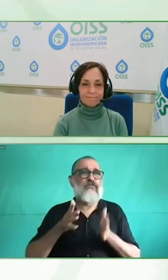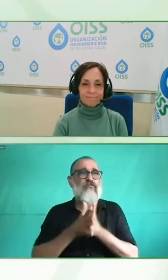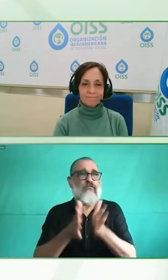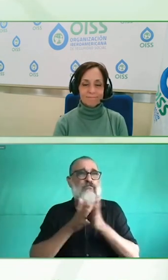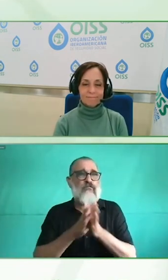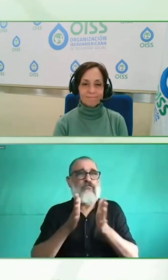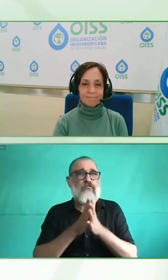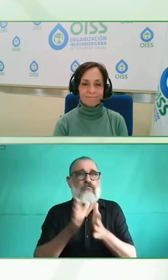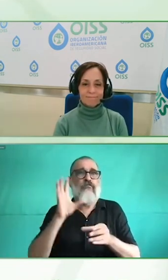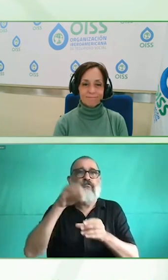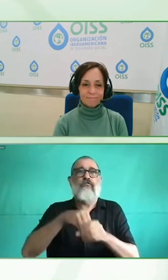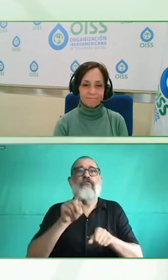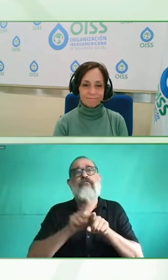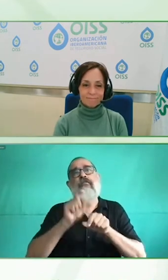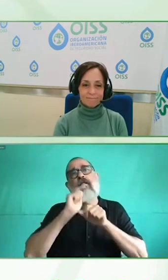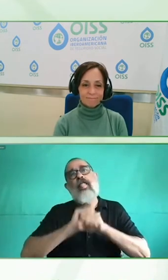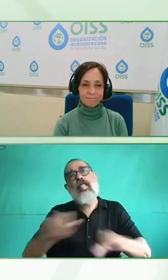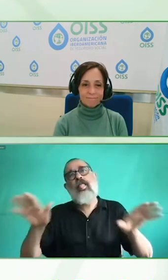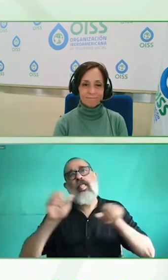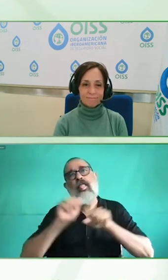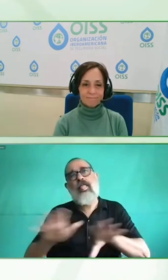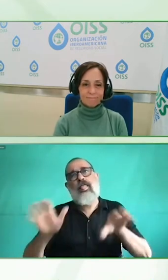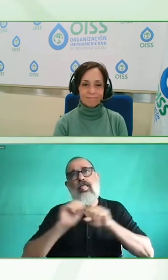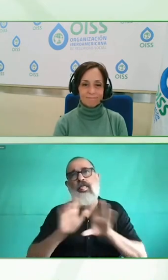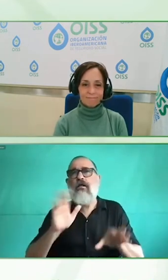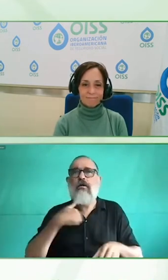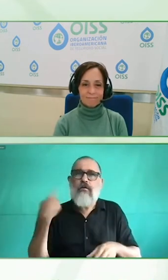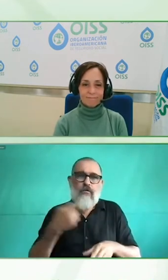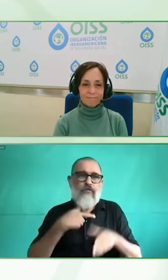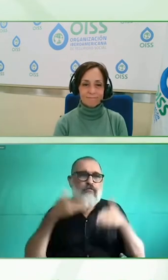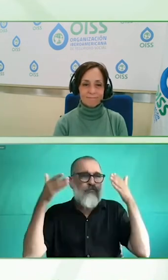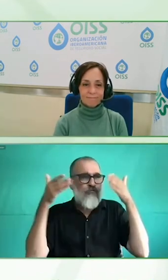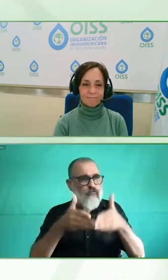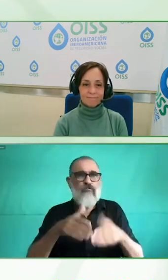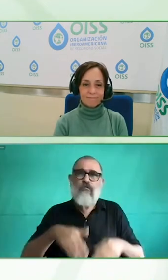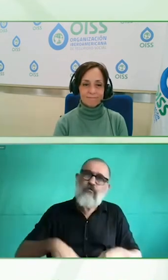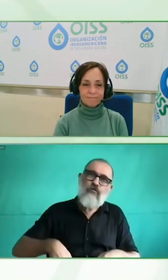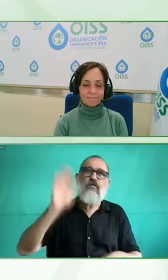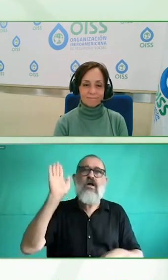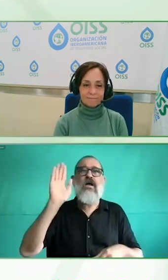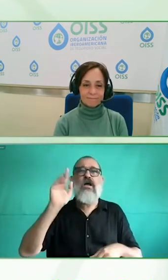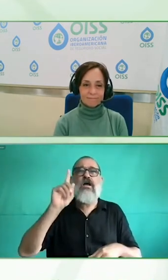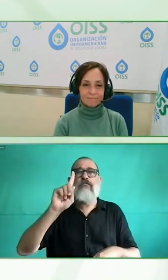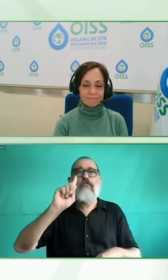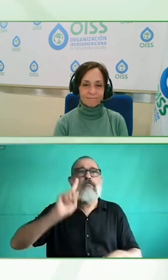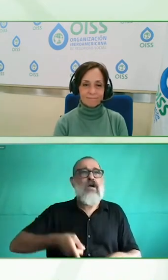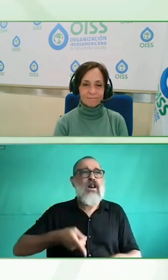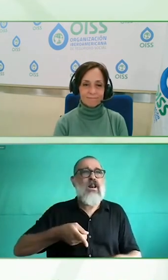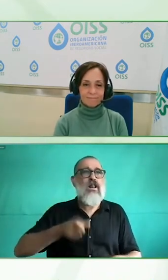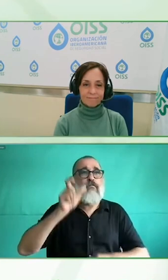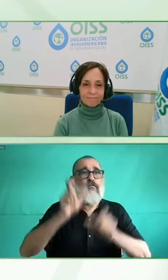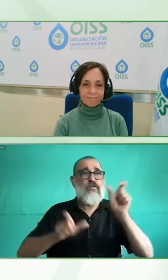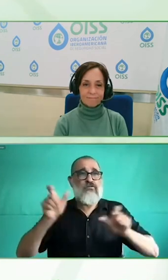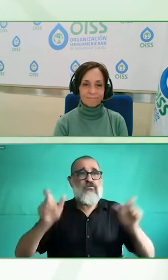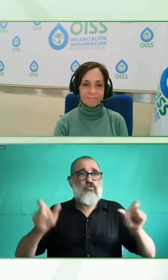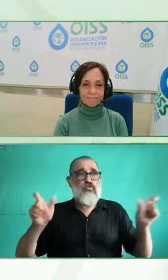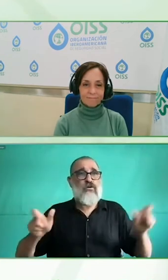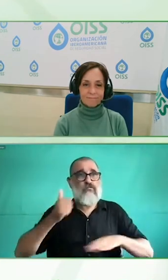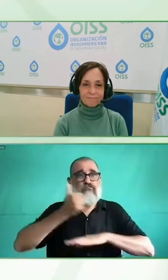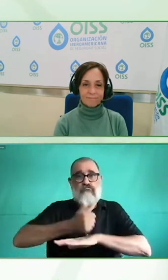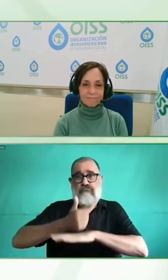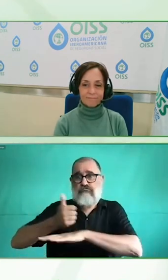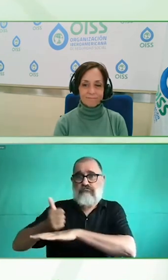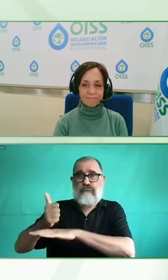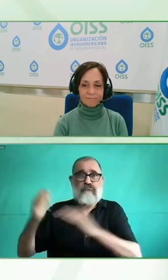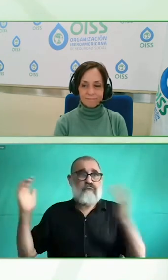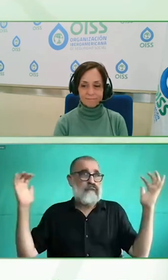difundirlo como decía antes Edurne es si esto solamente se ve como un tema de sustentabilidad o un tema